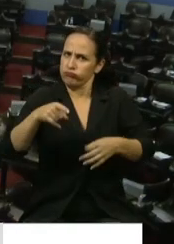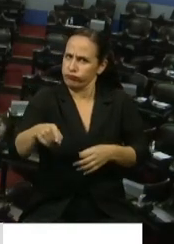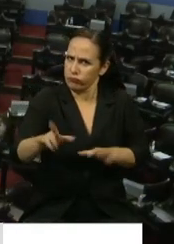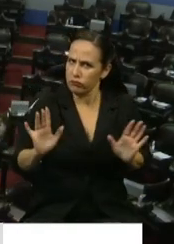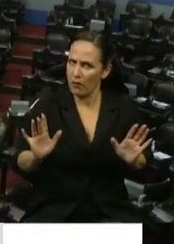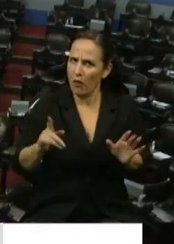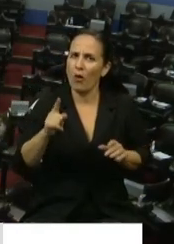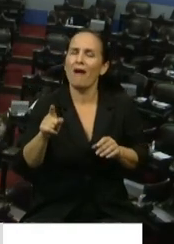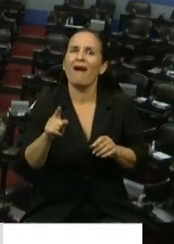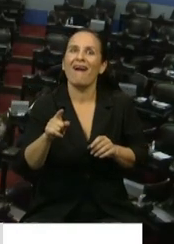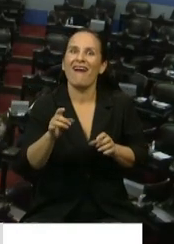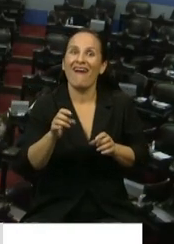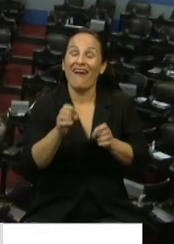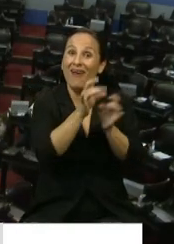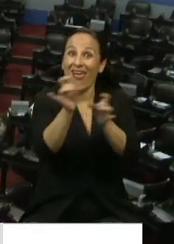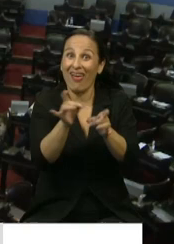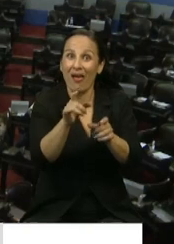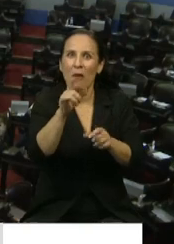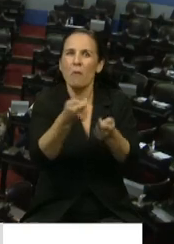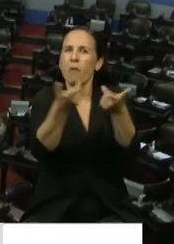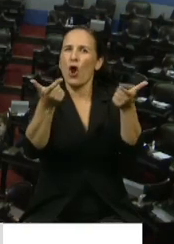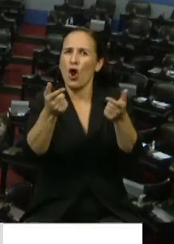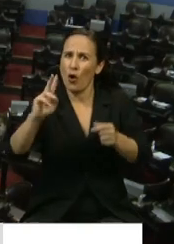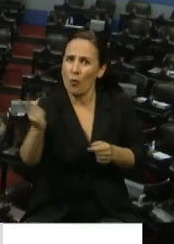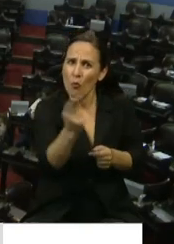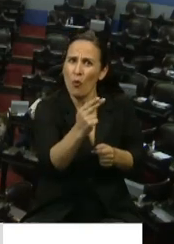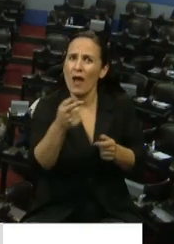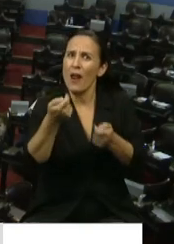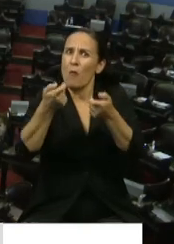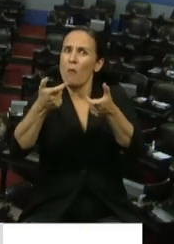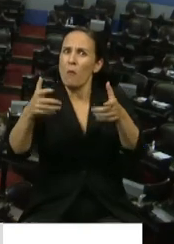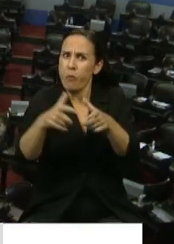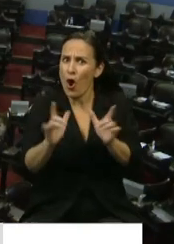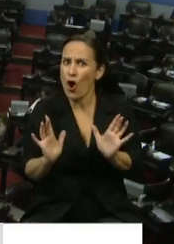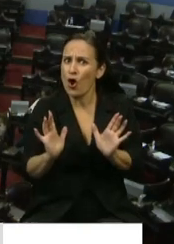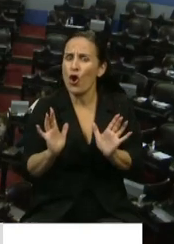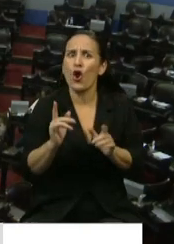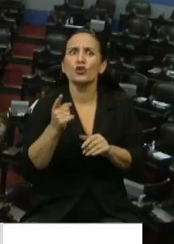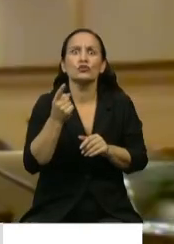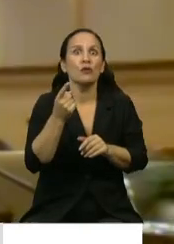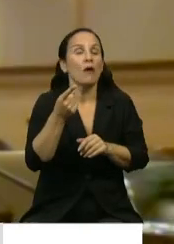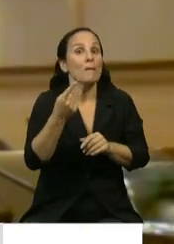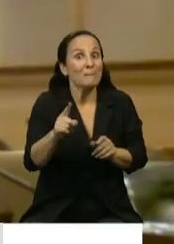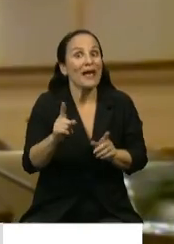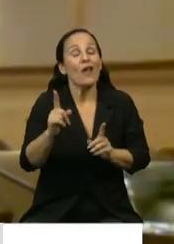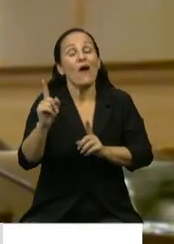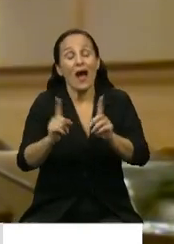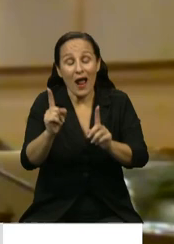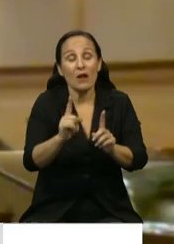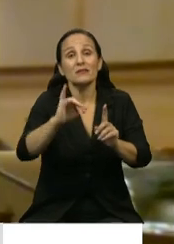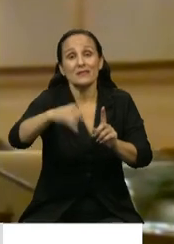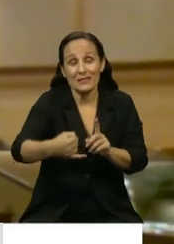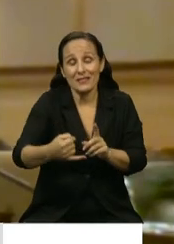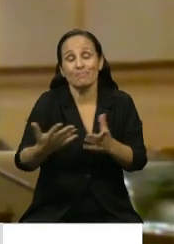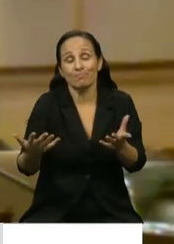cantidad de infectados y de fallecimientos, pero con una desgracia en algunas familias que han